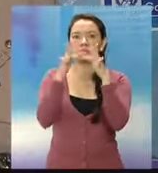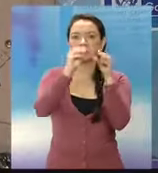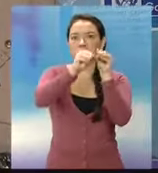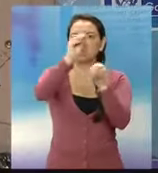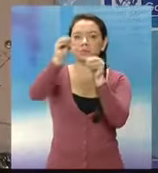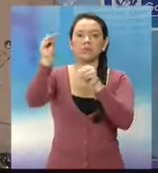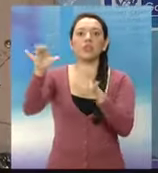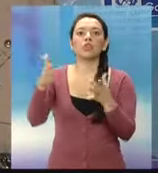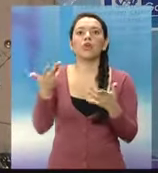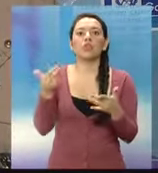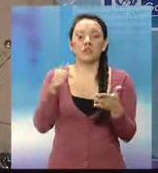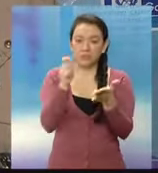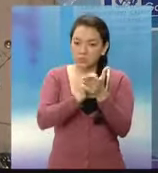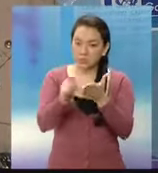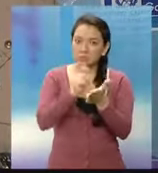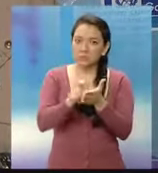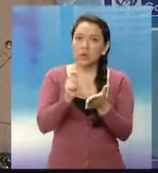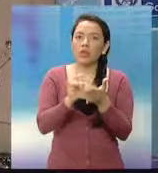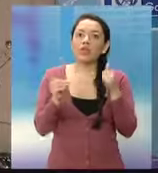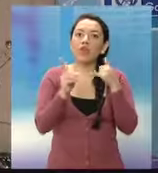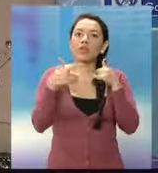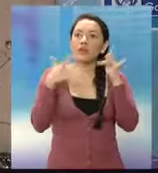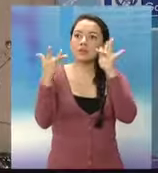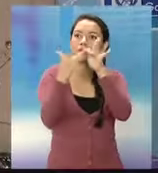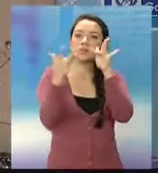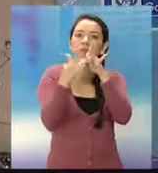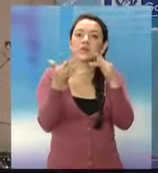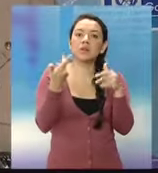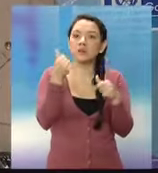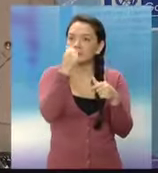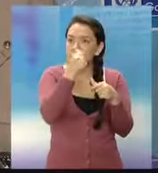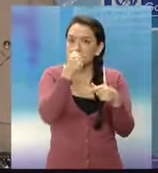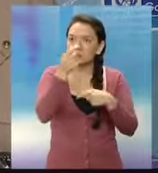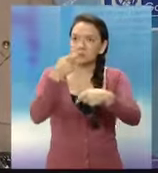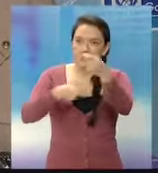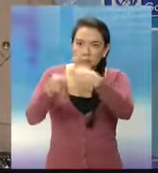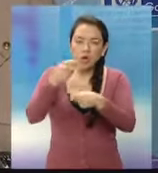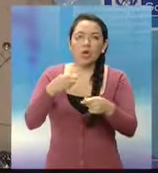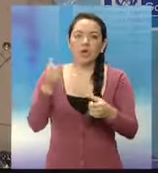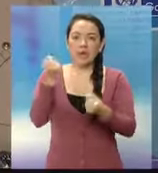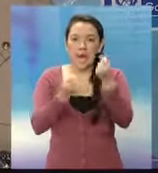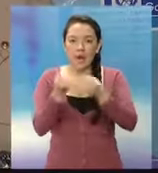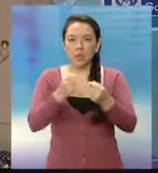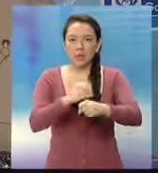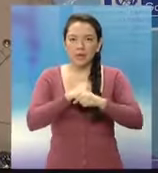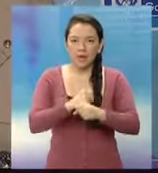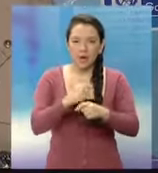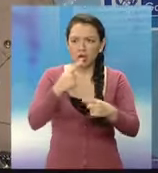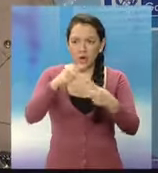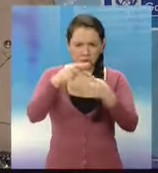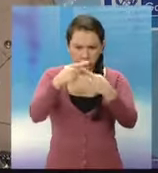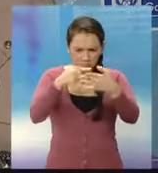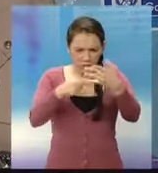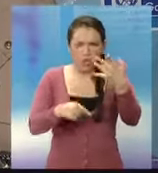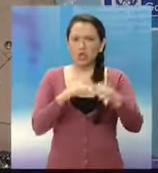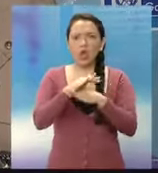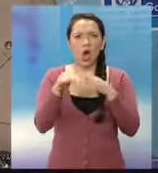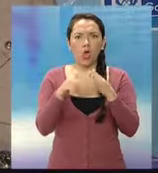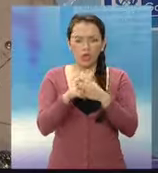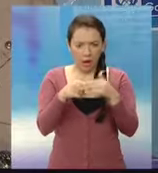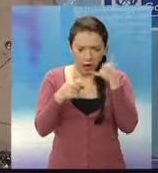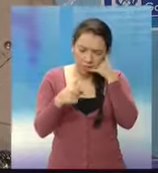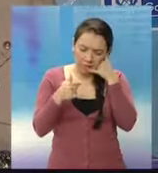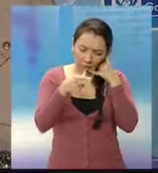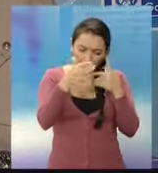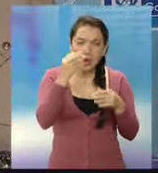Guayo Cano apunta todo y ahí está con quienes se lleva a cabo sus peleas de gallos, sus carreras de caballos, cuáles son los pedidos que